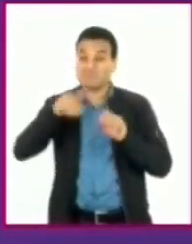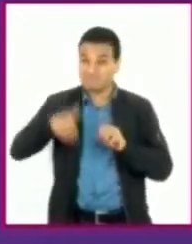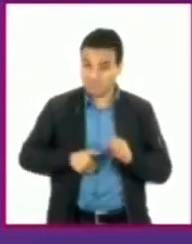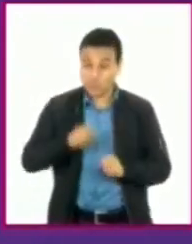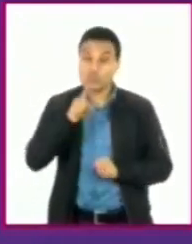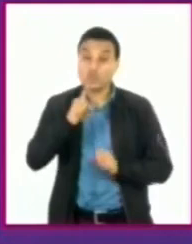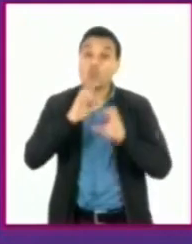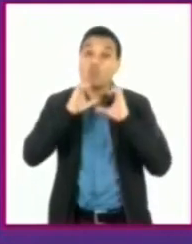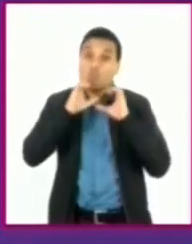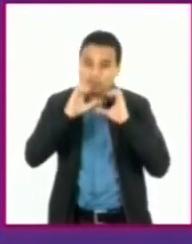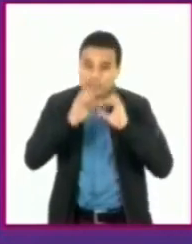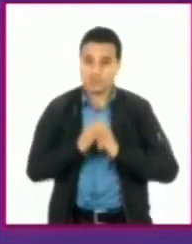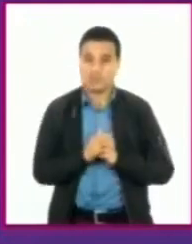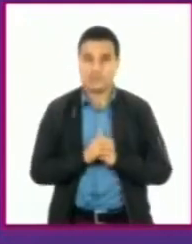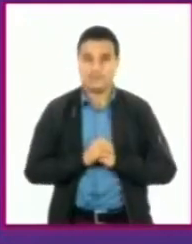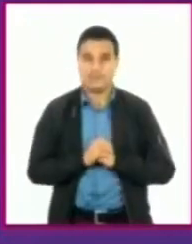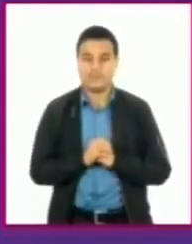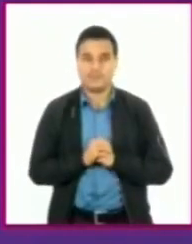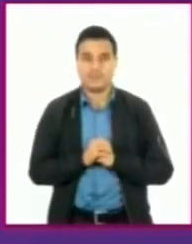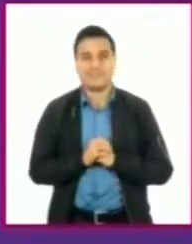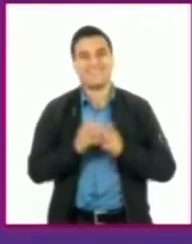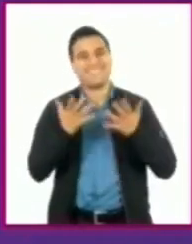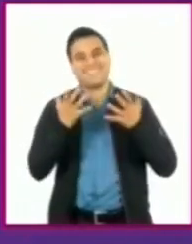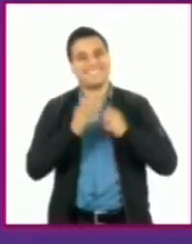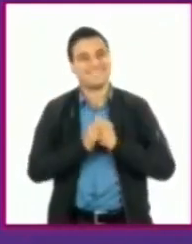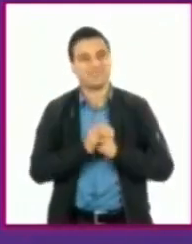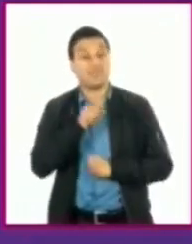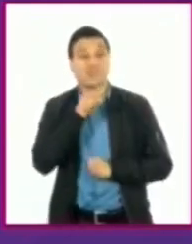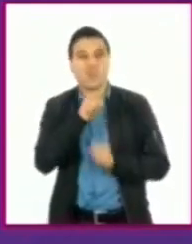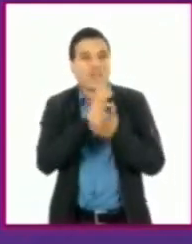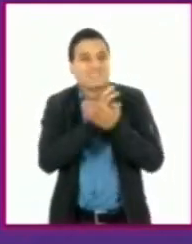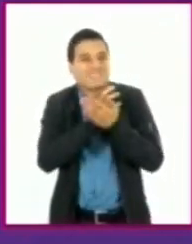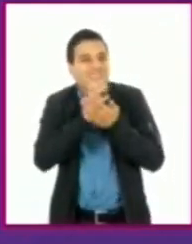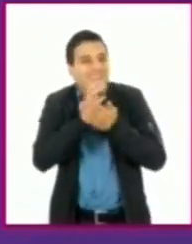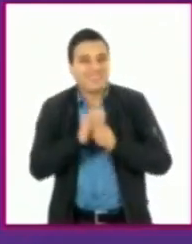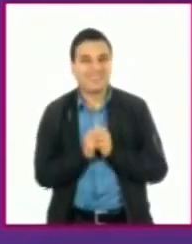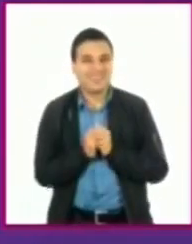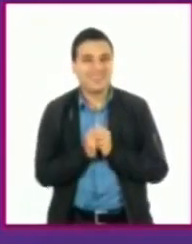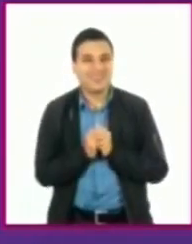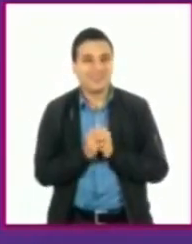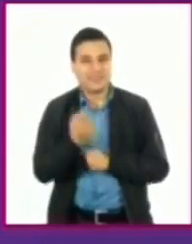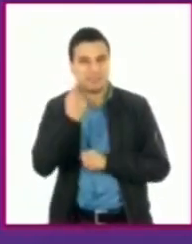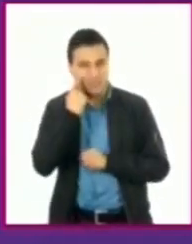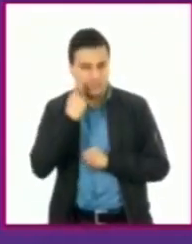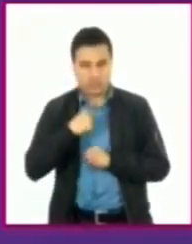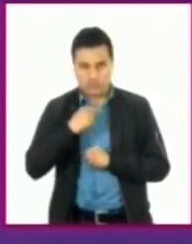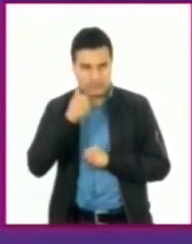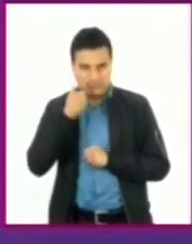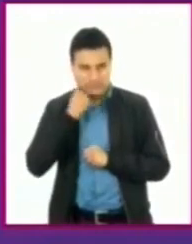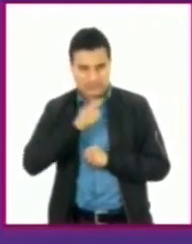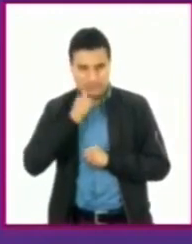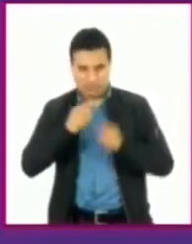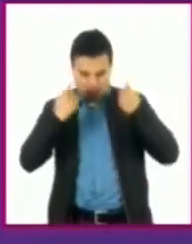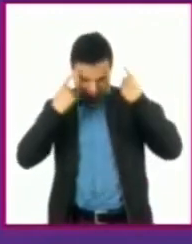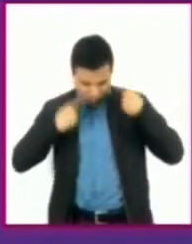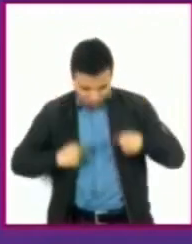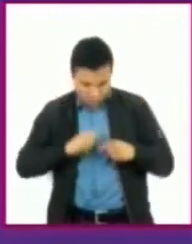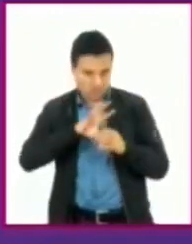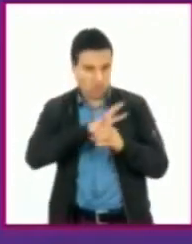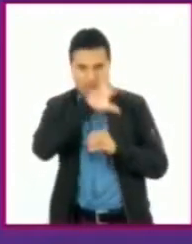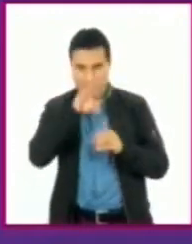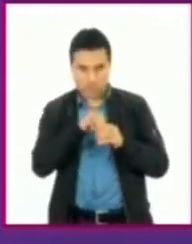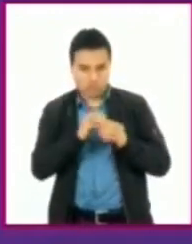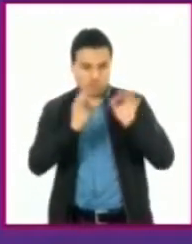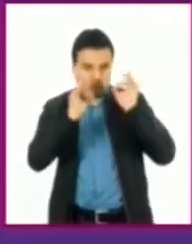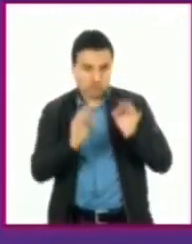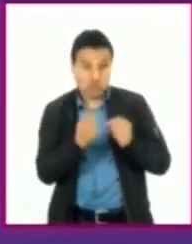más precavido, ¿no crees? Ay, Samantha, eres muy exagerada. Mira, yo uso todo el equipo de seguridad, menos los guantes. Pero